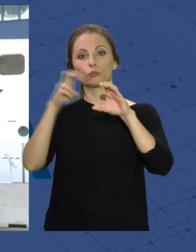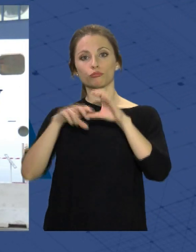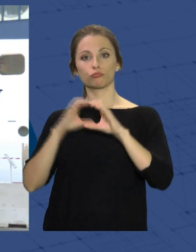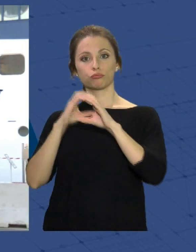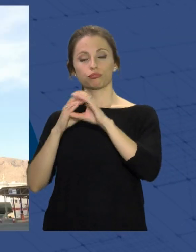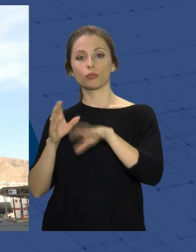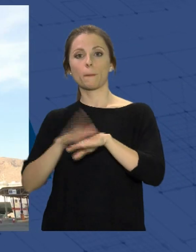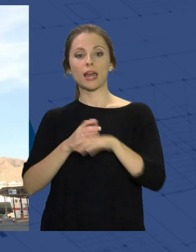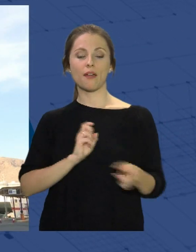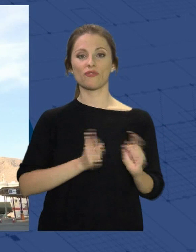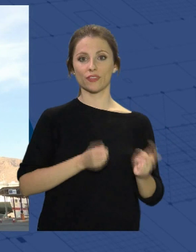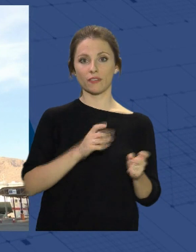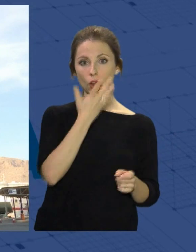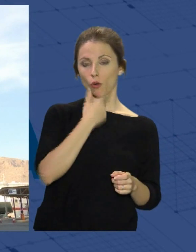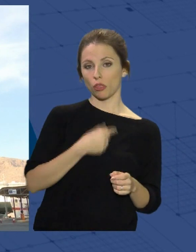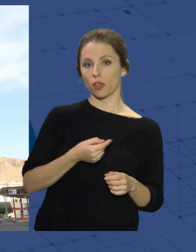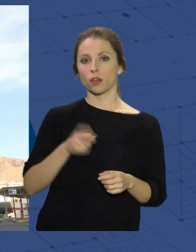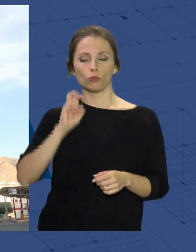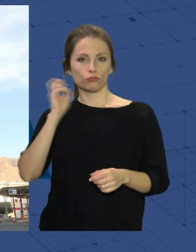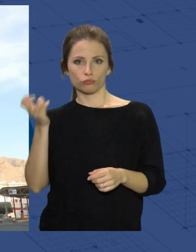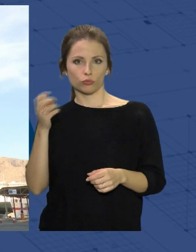tabernas, mojácar o la alpujarra.